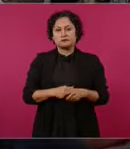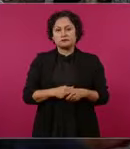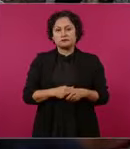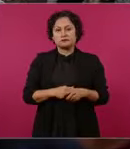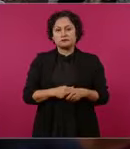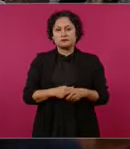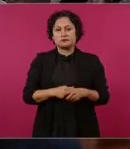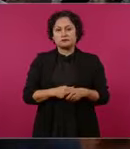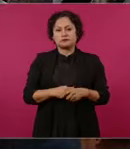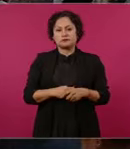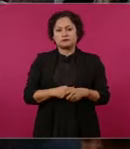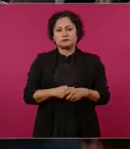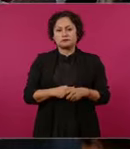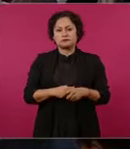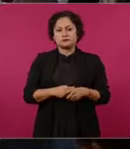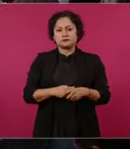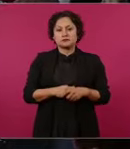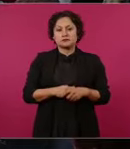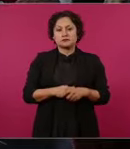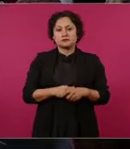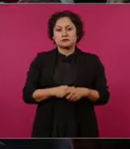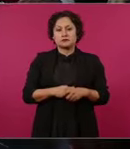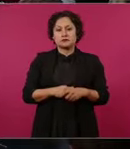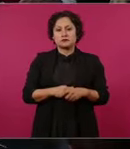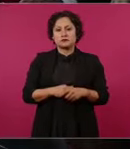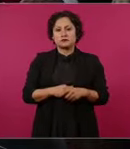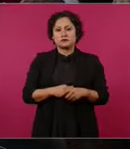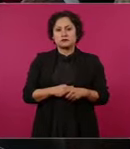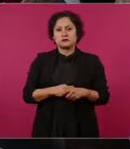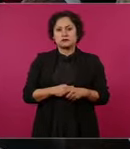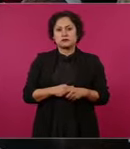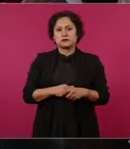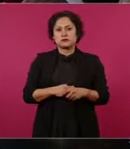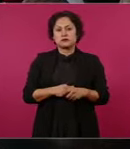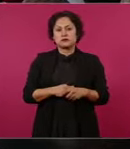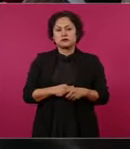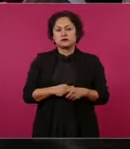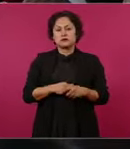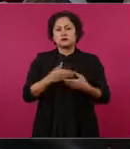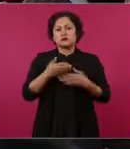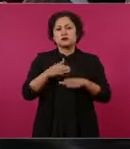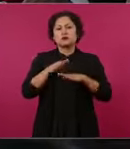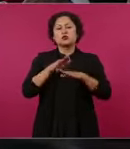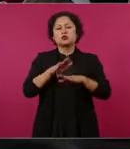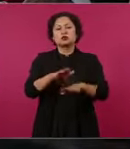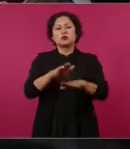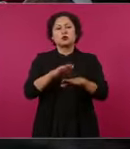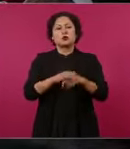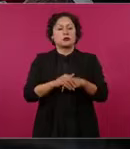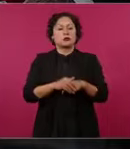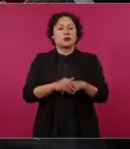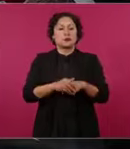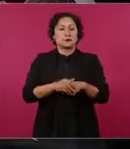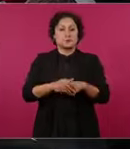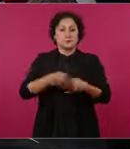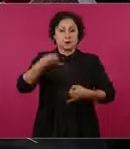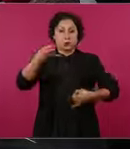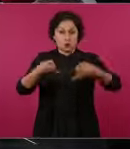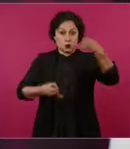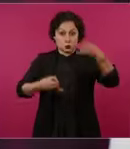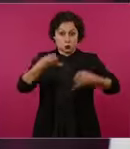sobre la ampliación de los plazos para juzgar a García Luna,